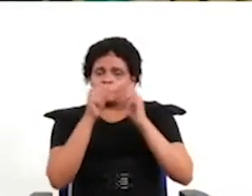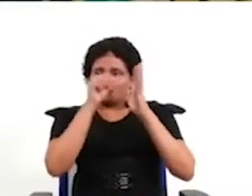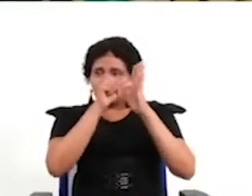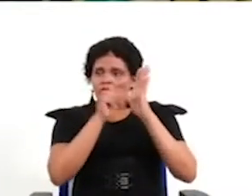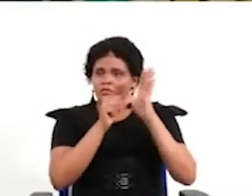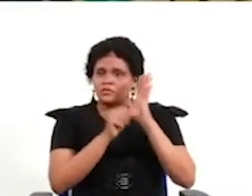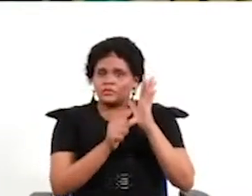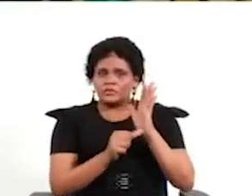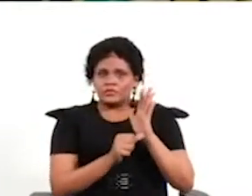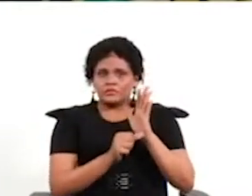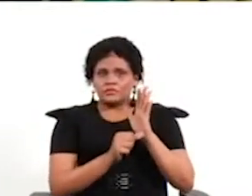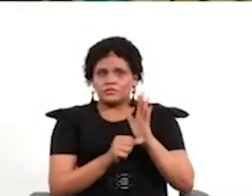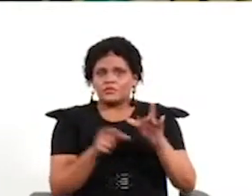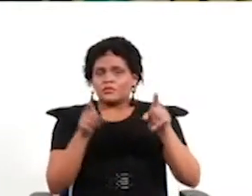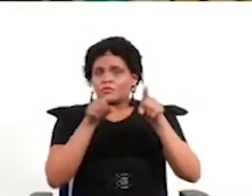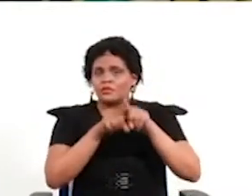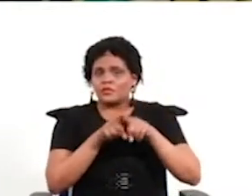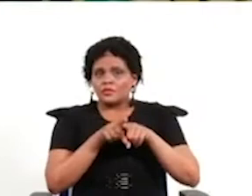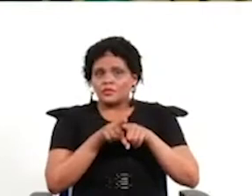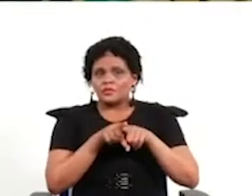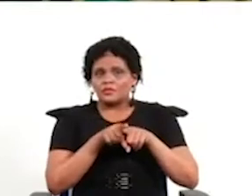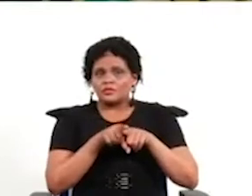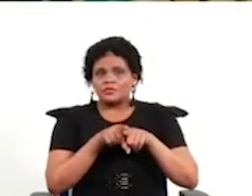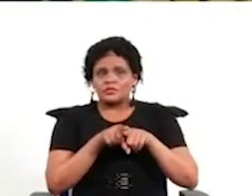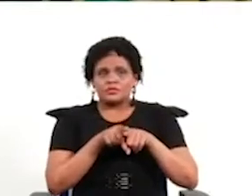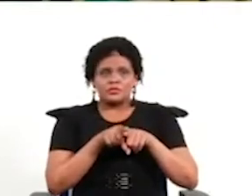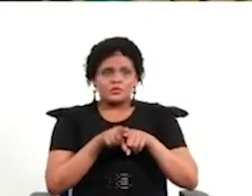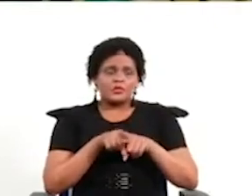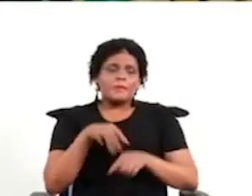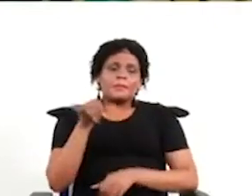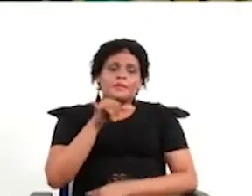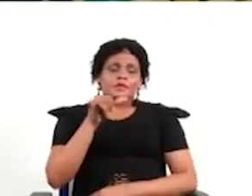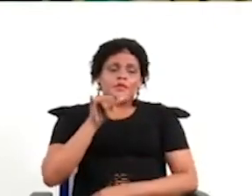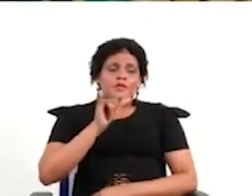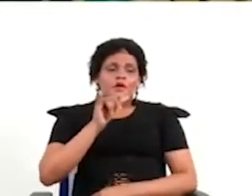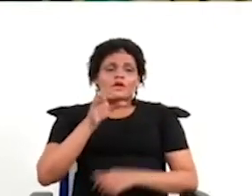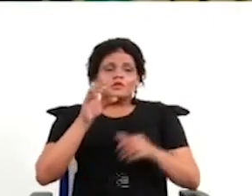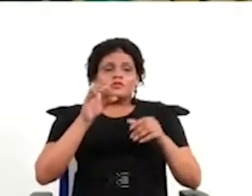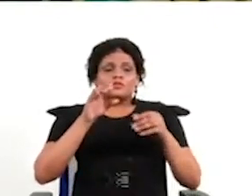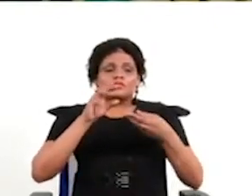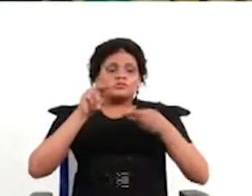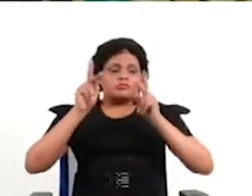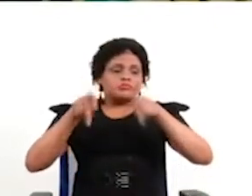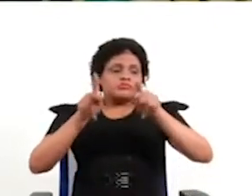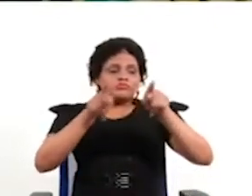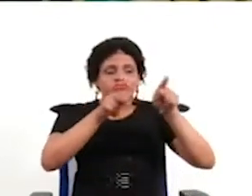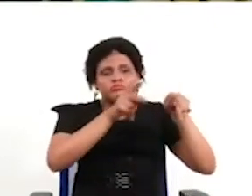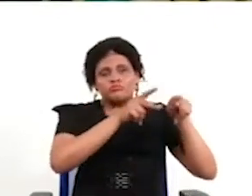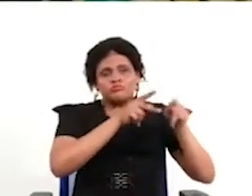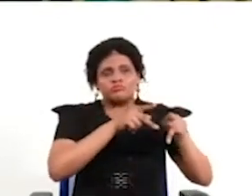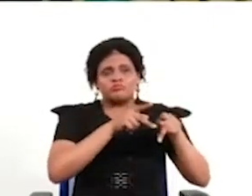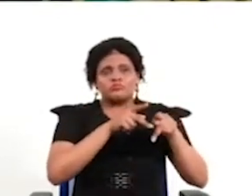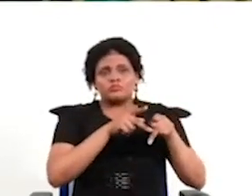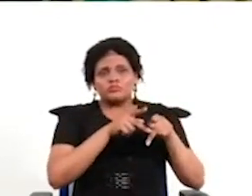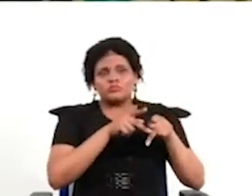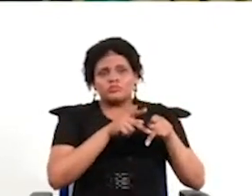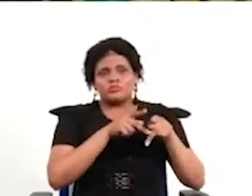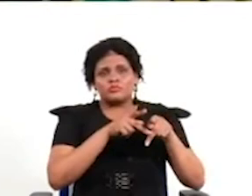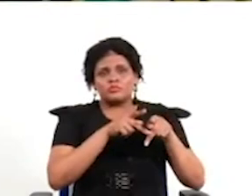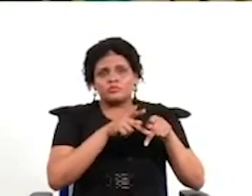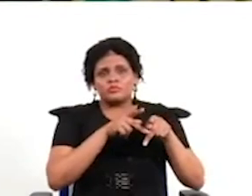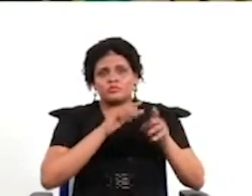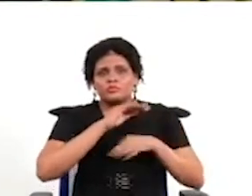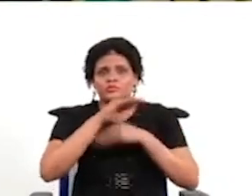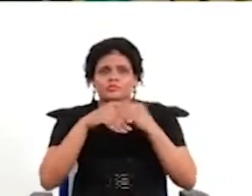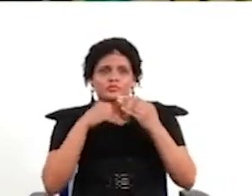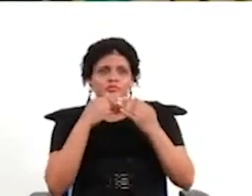ser ratificada o no y por lo tanto realmente la ciudadanía tiene una voz sobre algo y no está forzada a elegir si no me gusta la mitad de